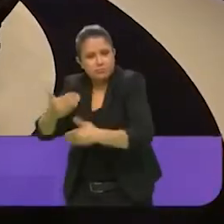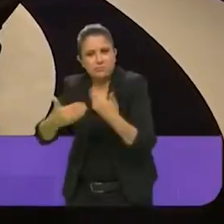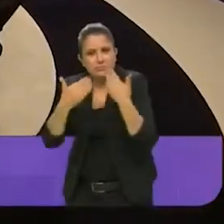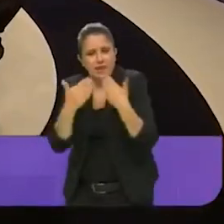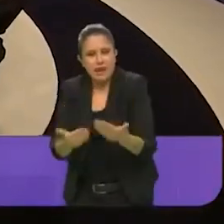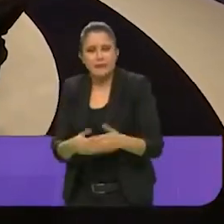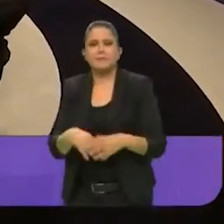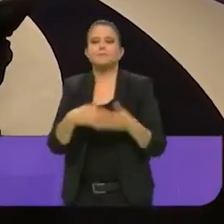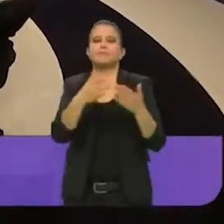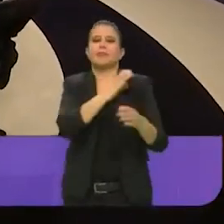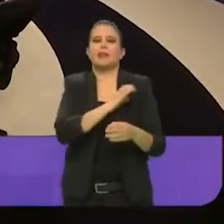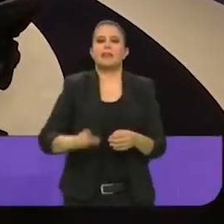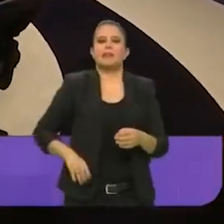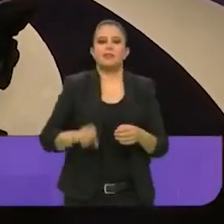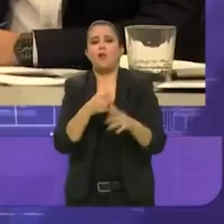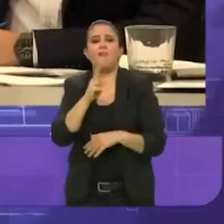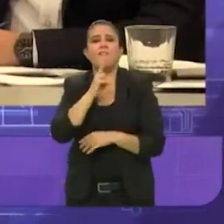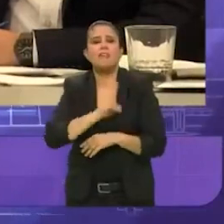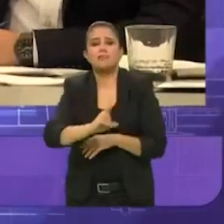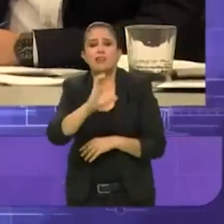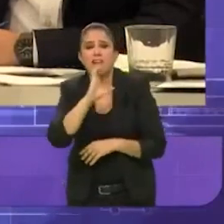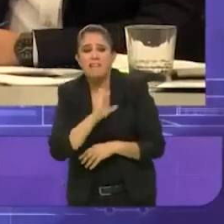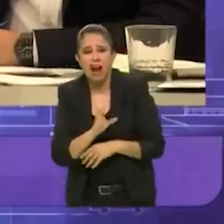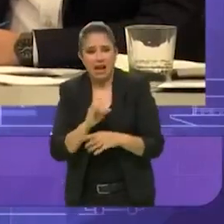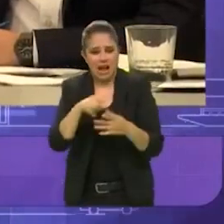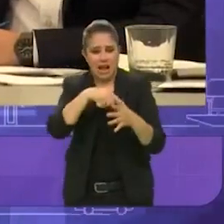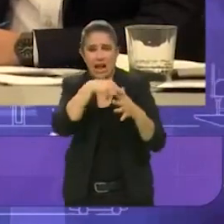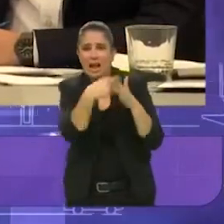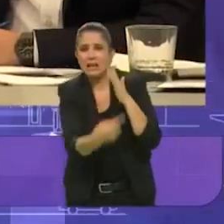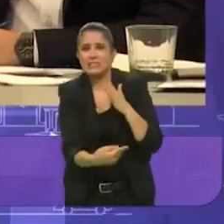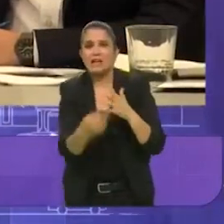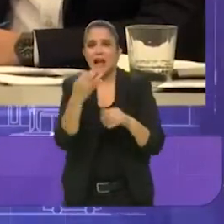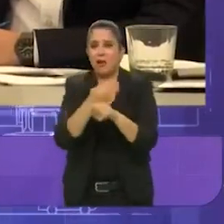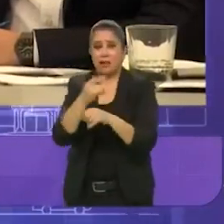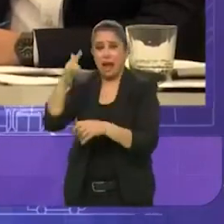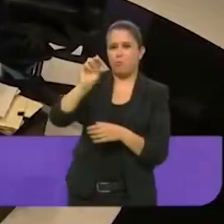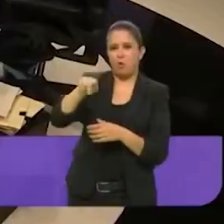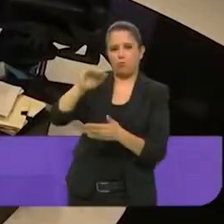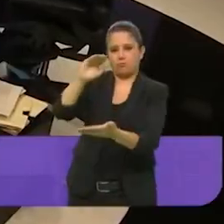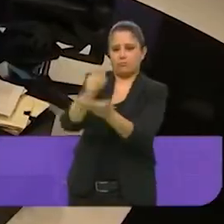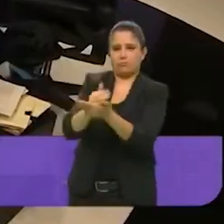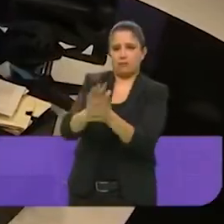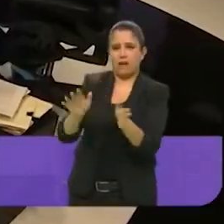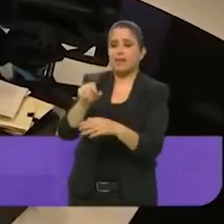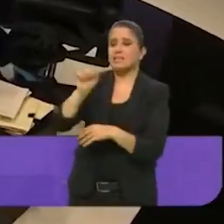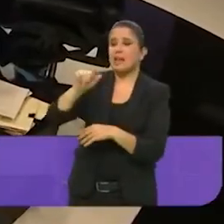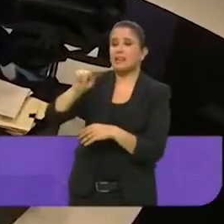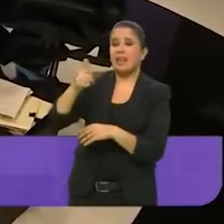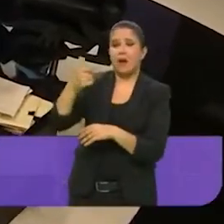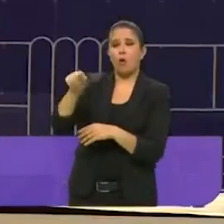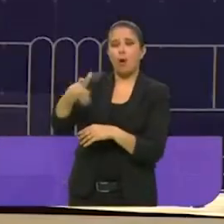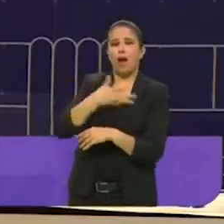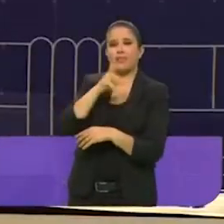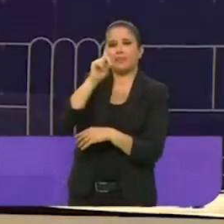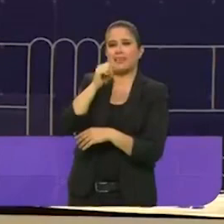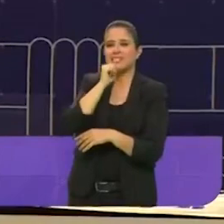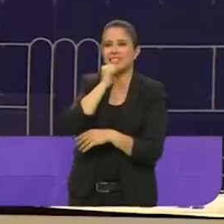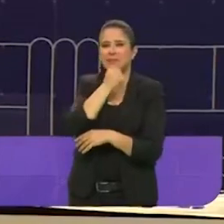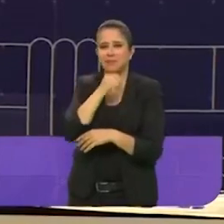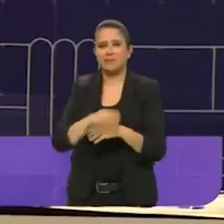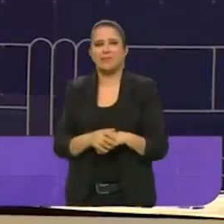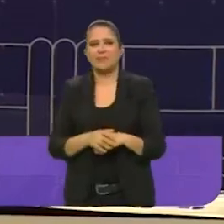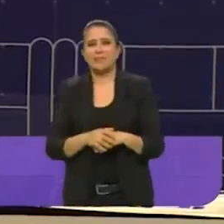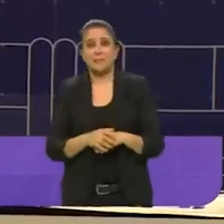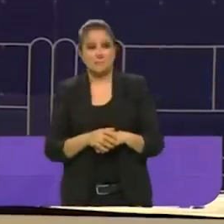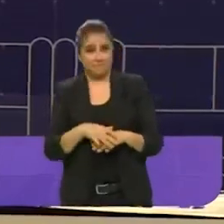Un debate que sirvió para que dos candidatos se cuestionaran sobre la compra-venta de sus casas. Pues vamos a hablar de